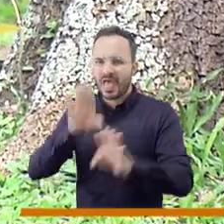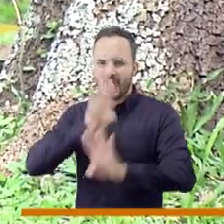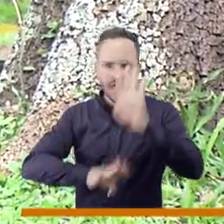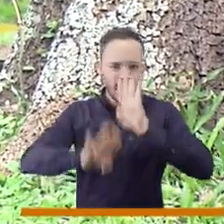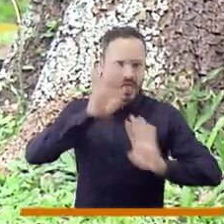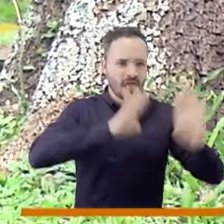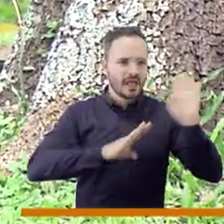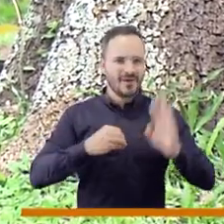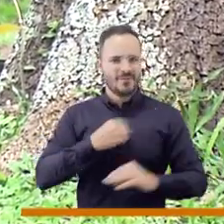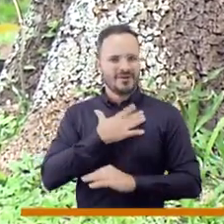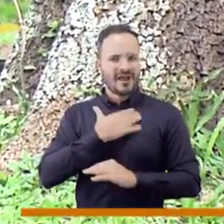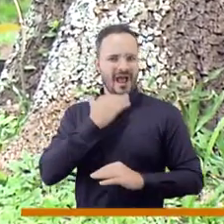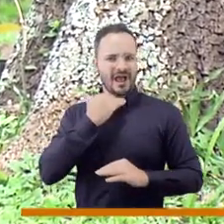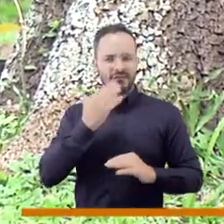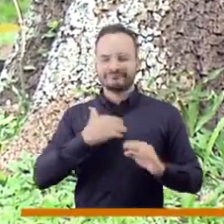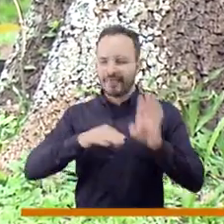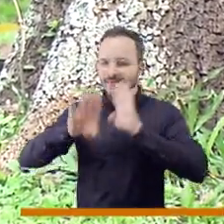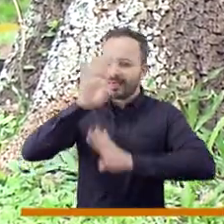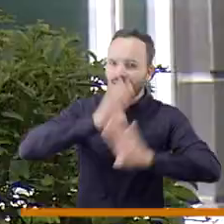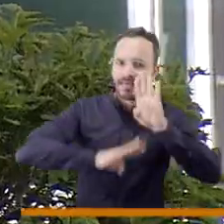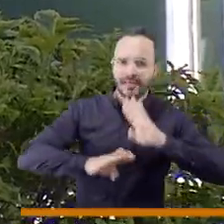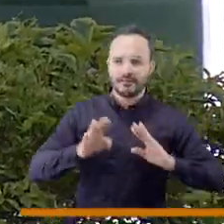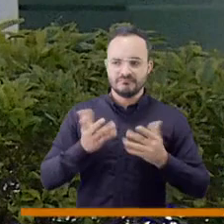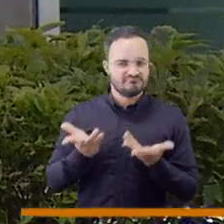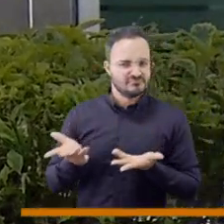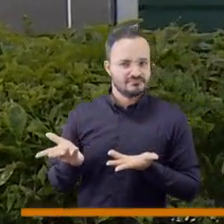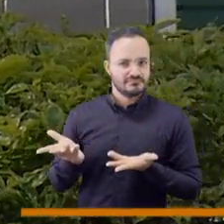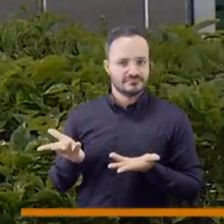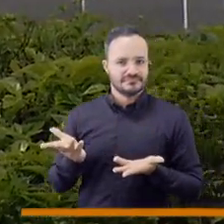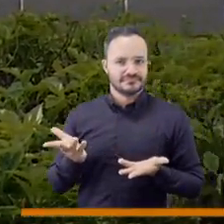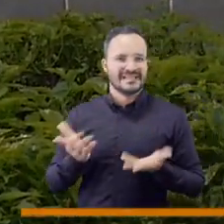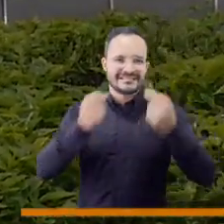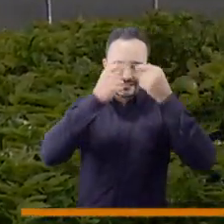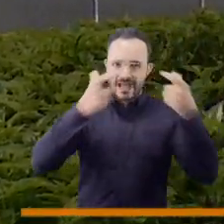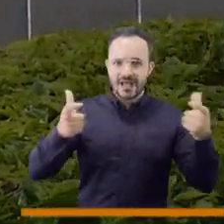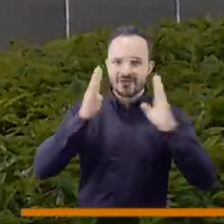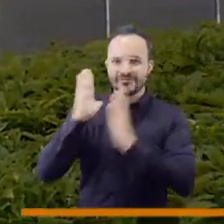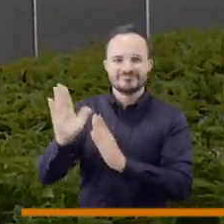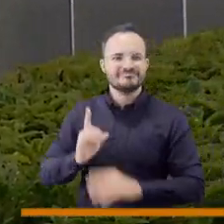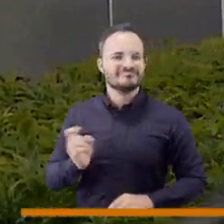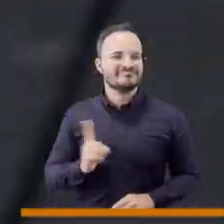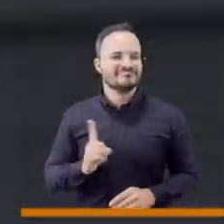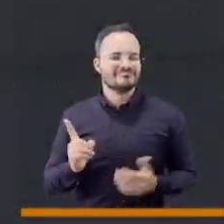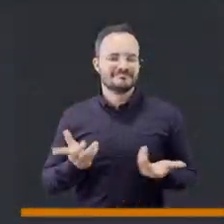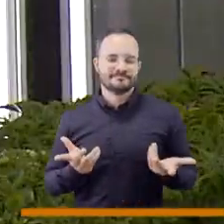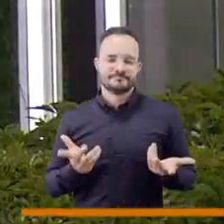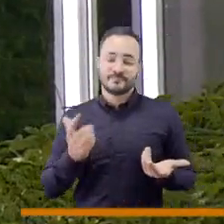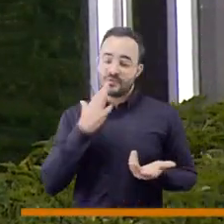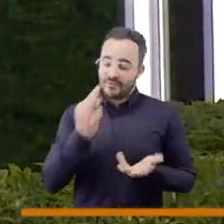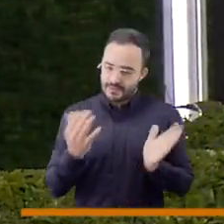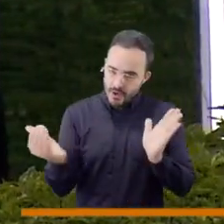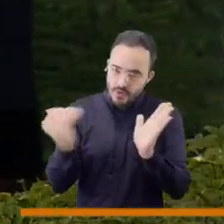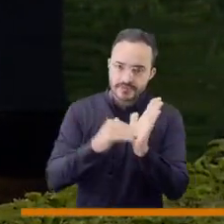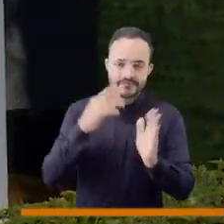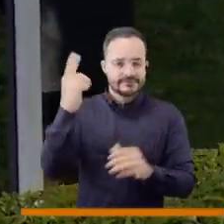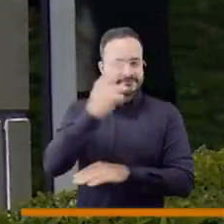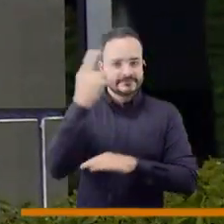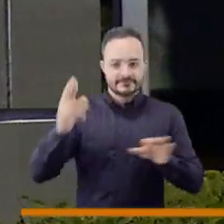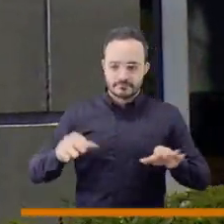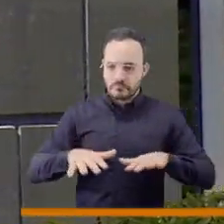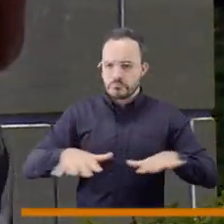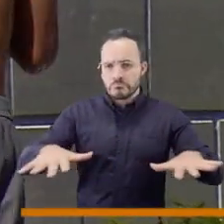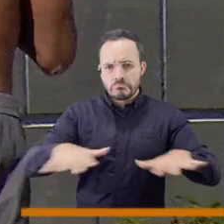a dar una oportunidad en su vida. Es decir, un montón de circunstancias que el Estado y los programas sociales no los intervienen.